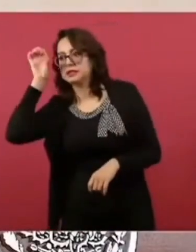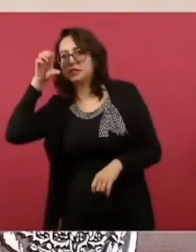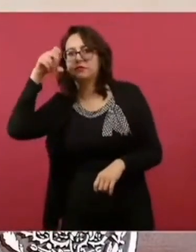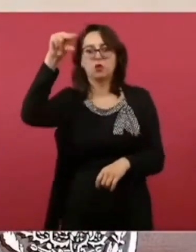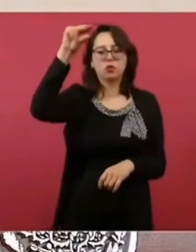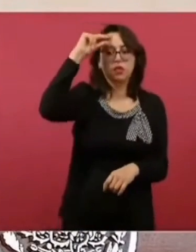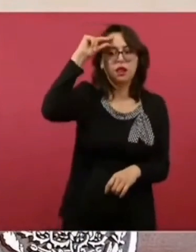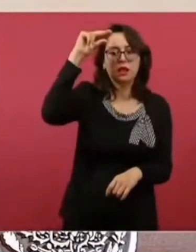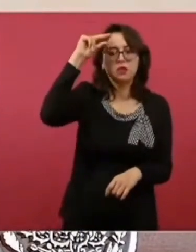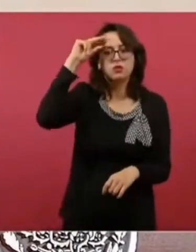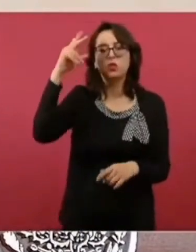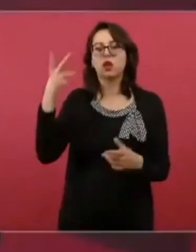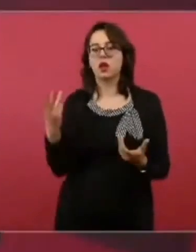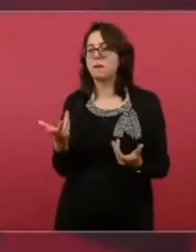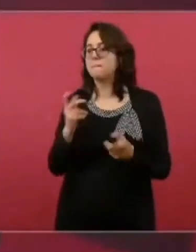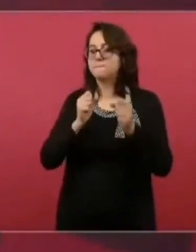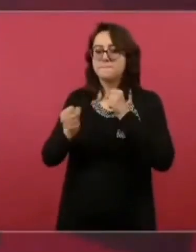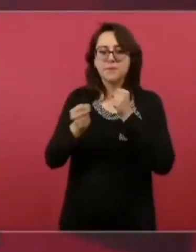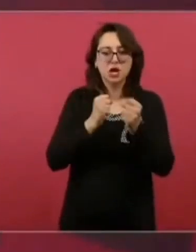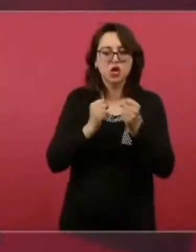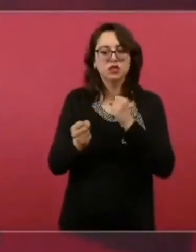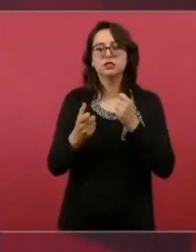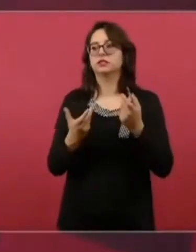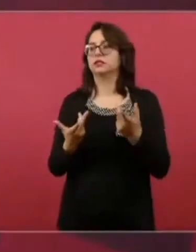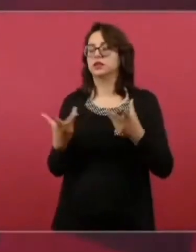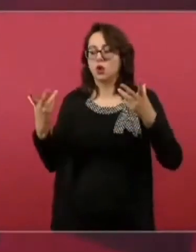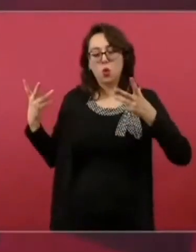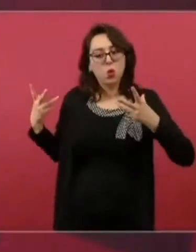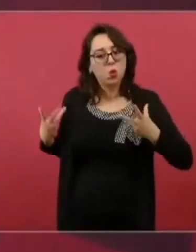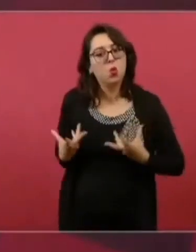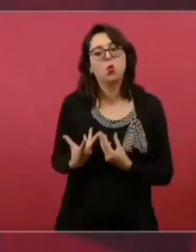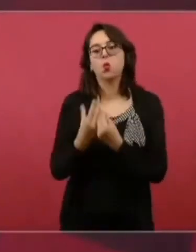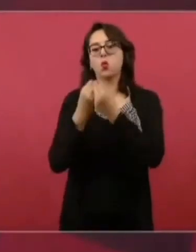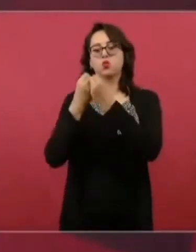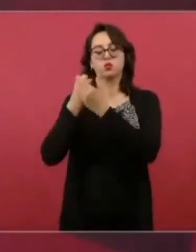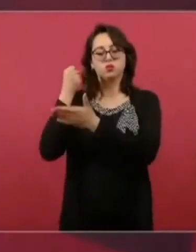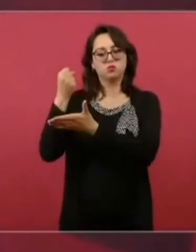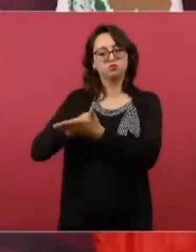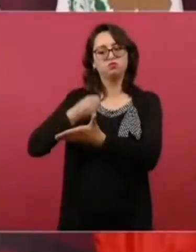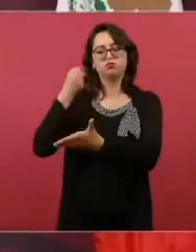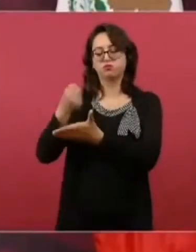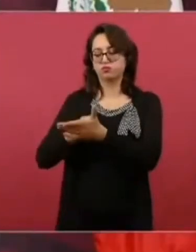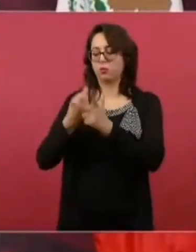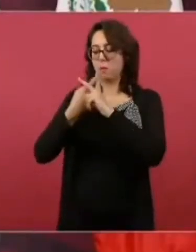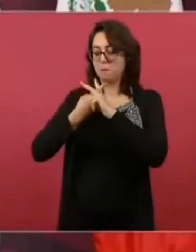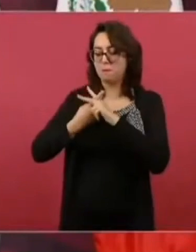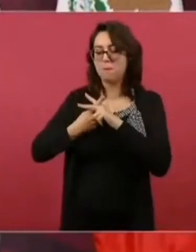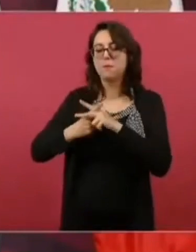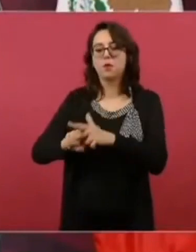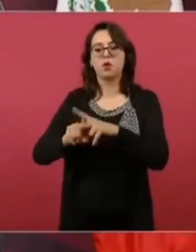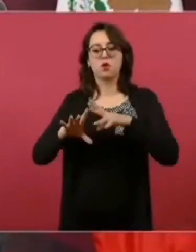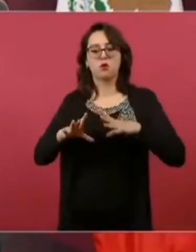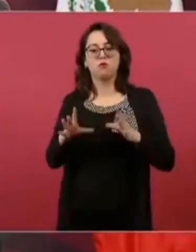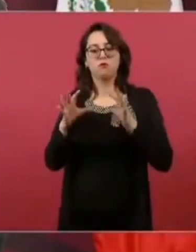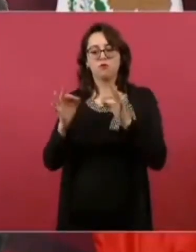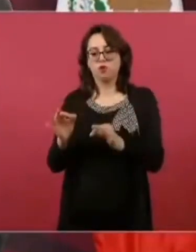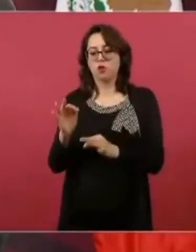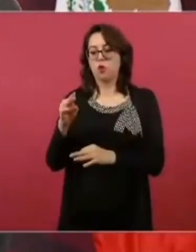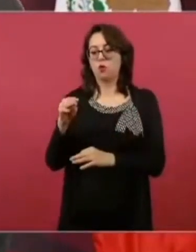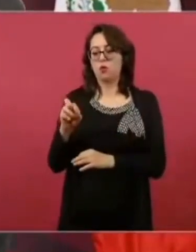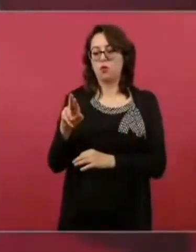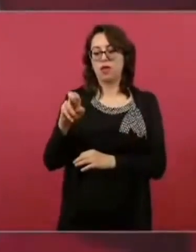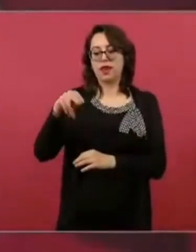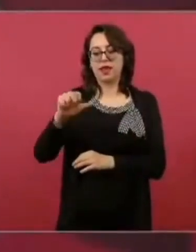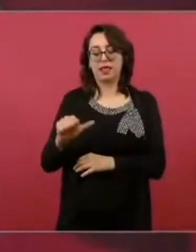intelectuales, periodistas. Así se creó, así se fundó. Y el segundo